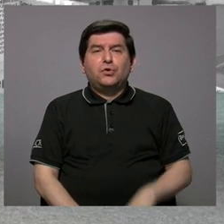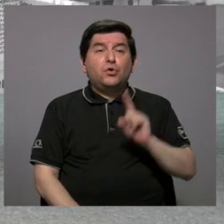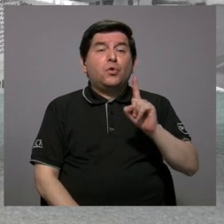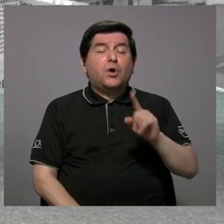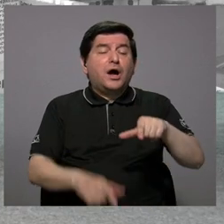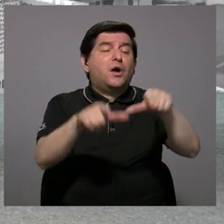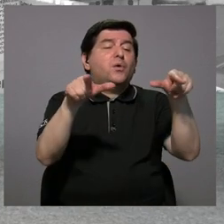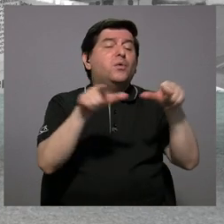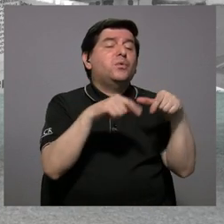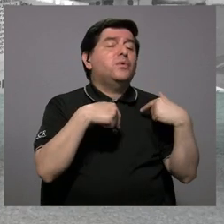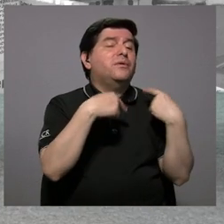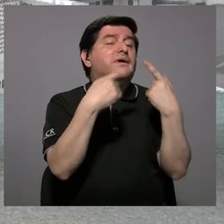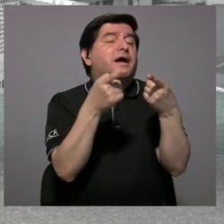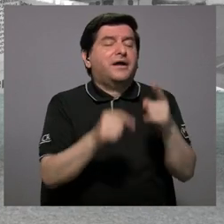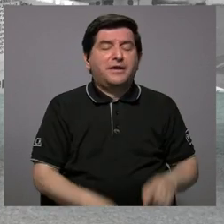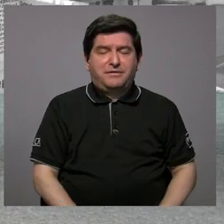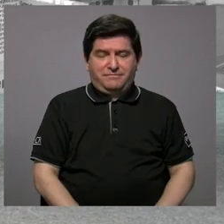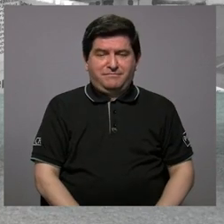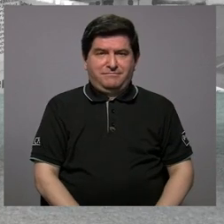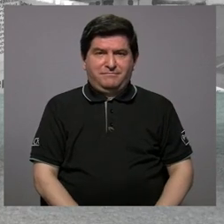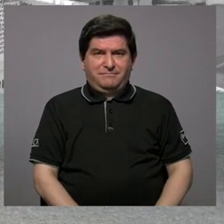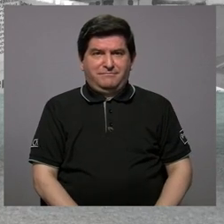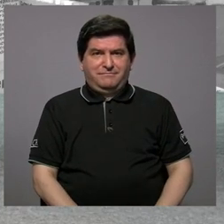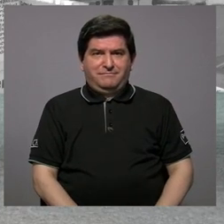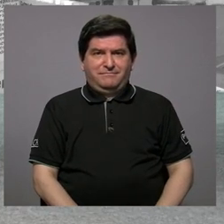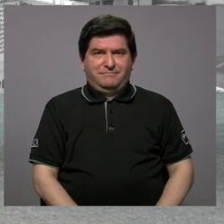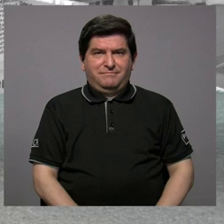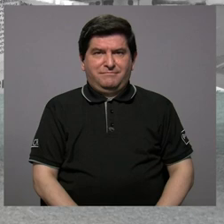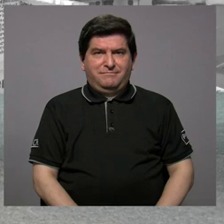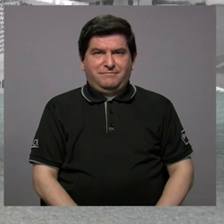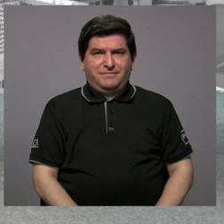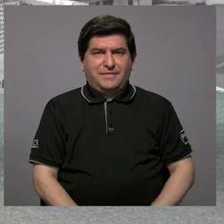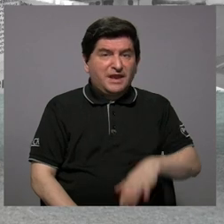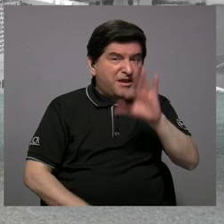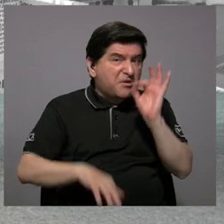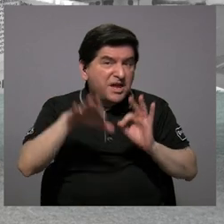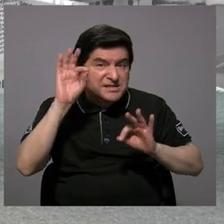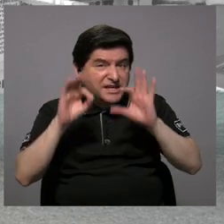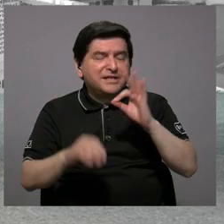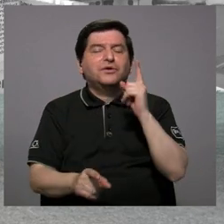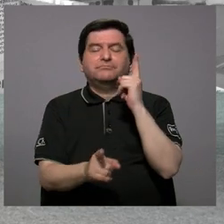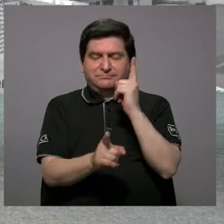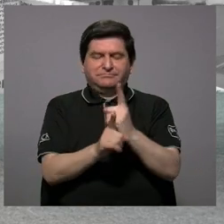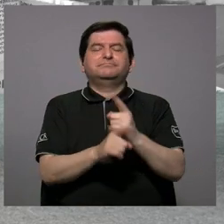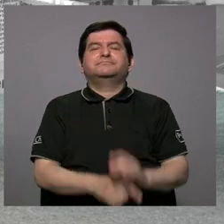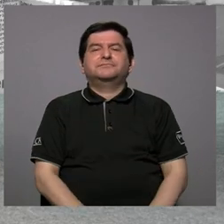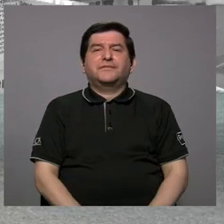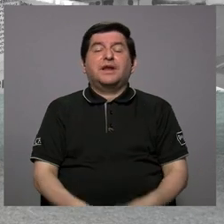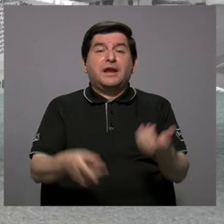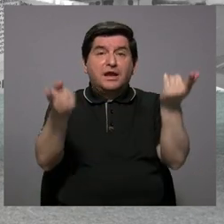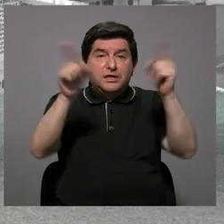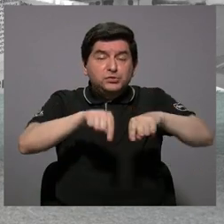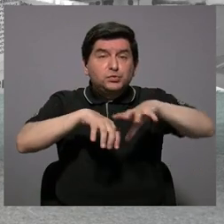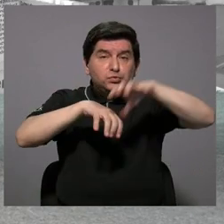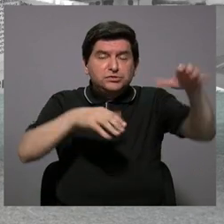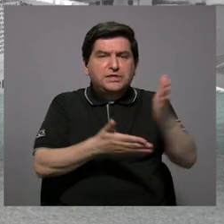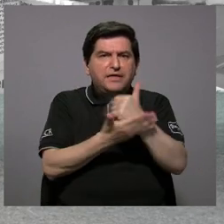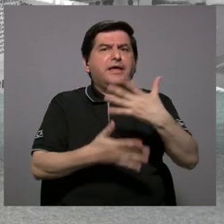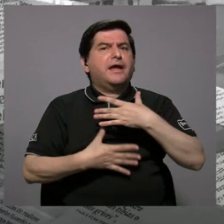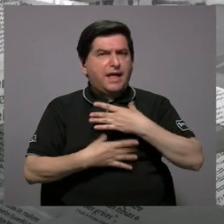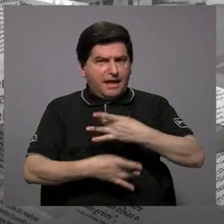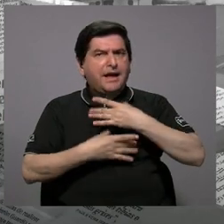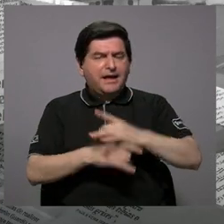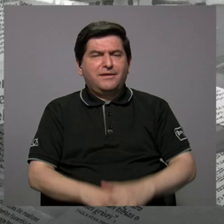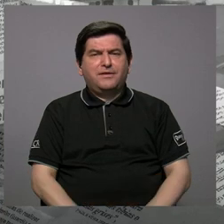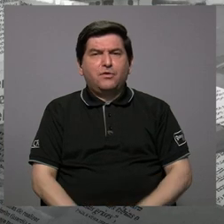desarrollo, para X comunidad, muy selectivo, muy selectivo, de hecho ocurre en el cantón algo muy interesante,